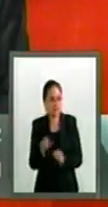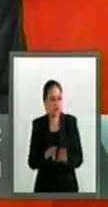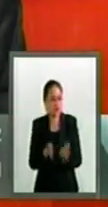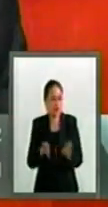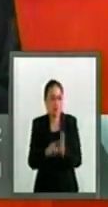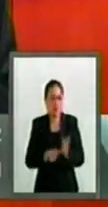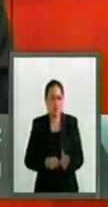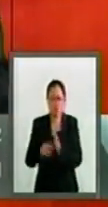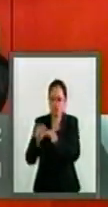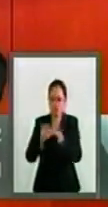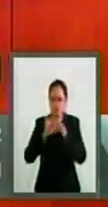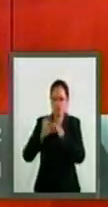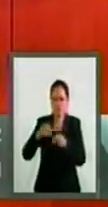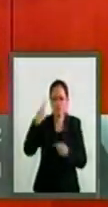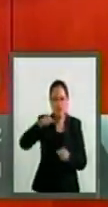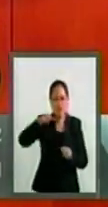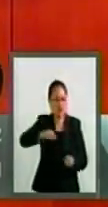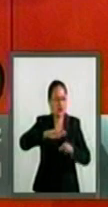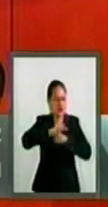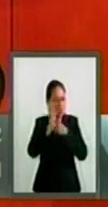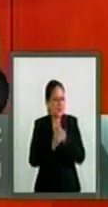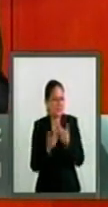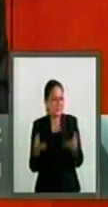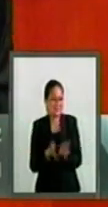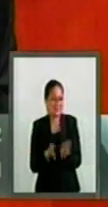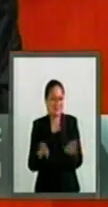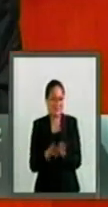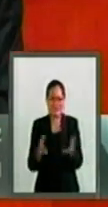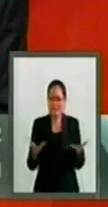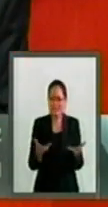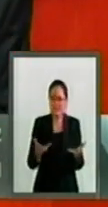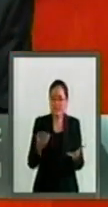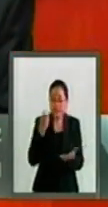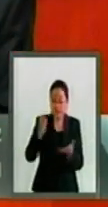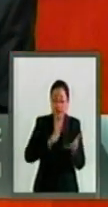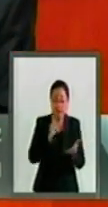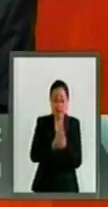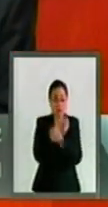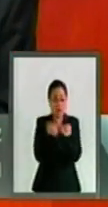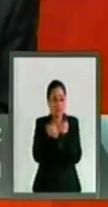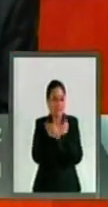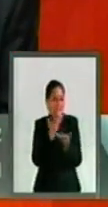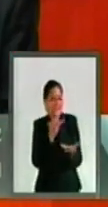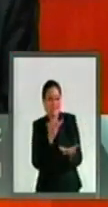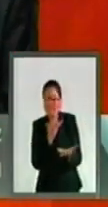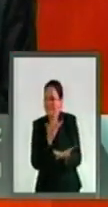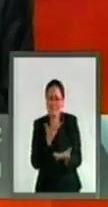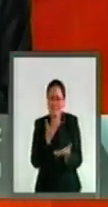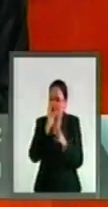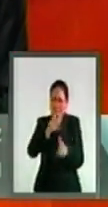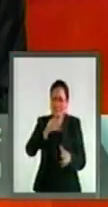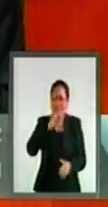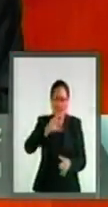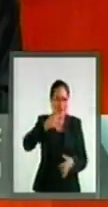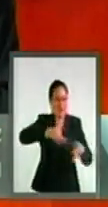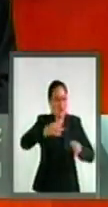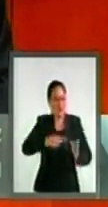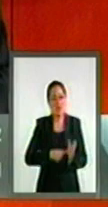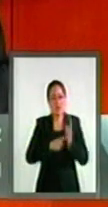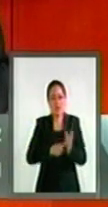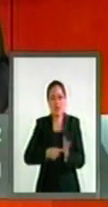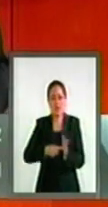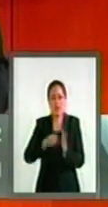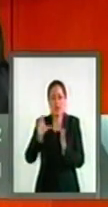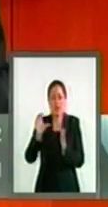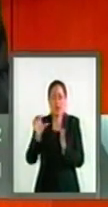heterogeneidad de la nación. La reforma es un disparate jurídico que contradice los artículos primero y